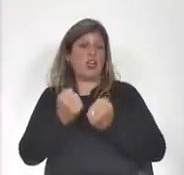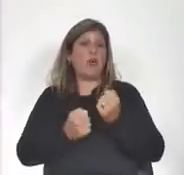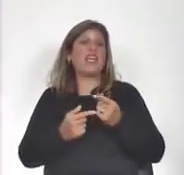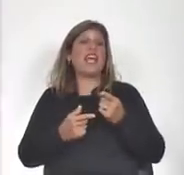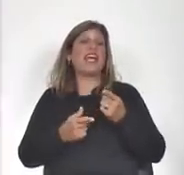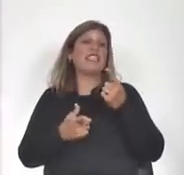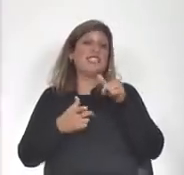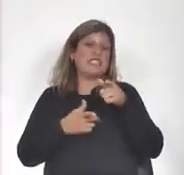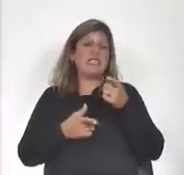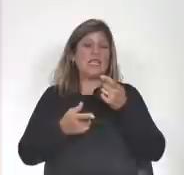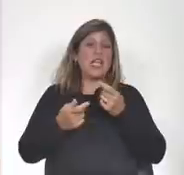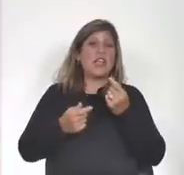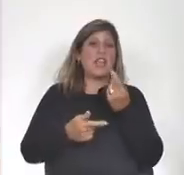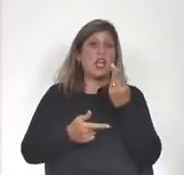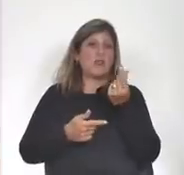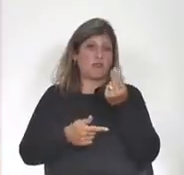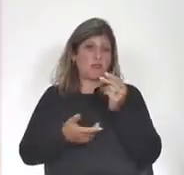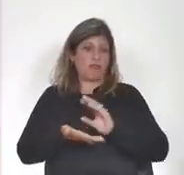públicos en Uruguay